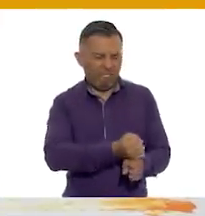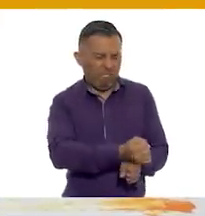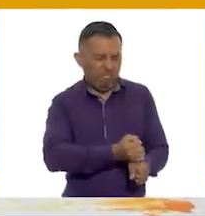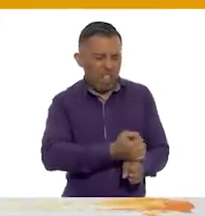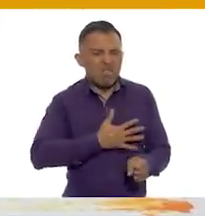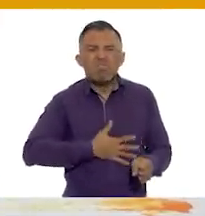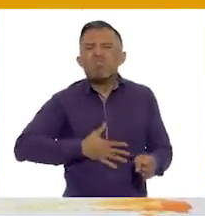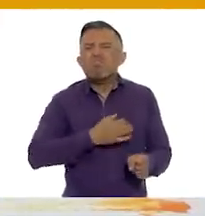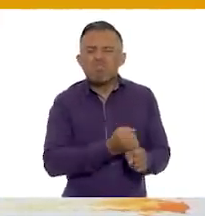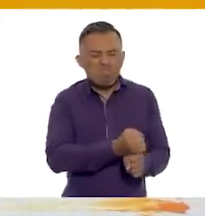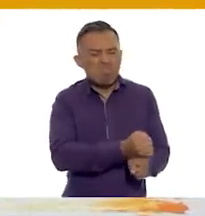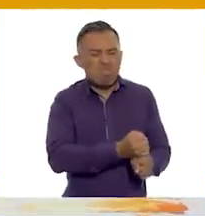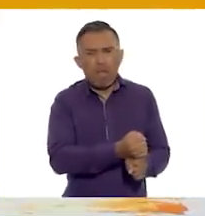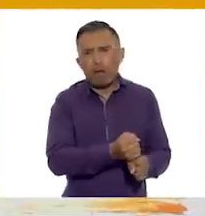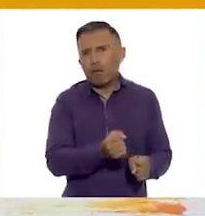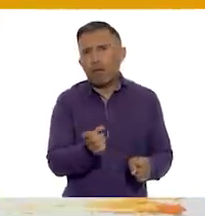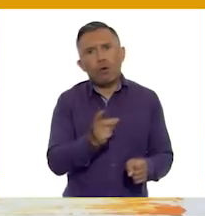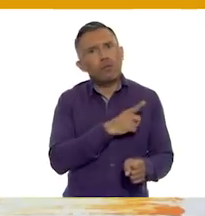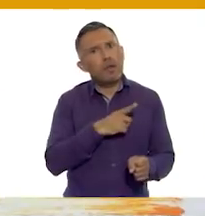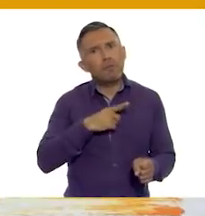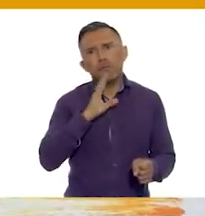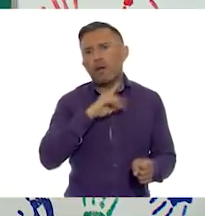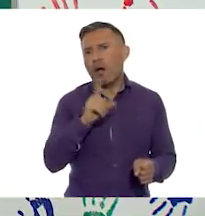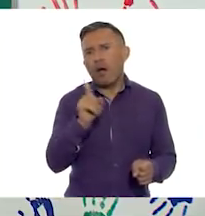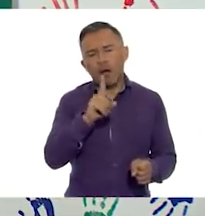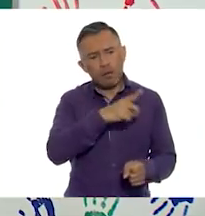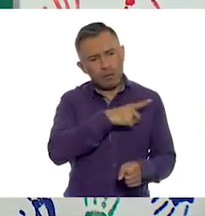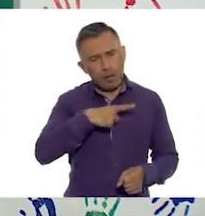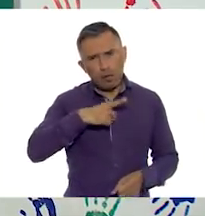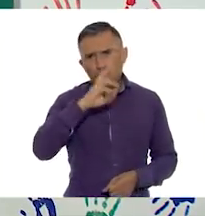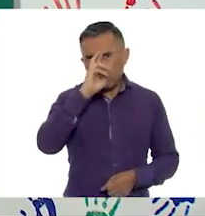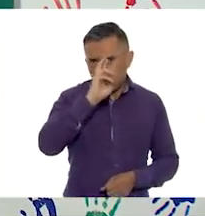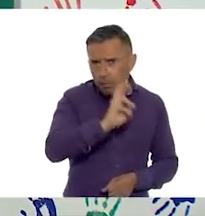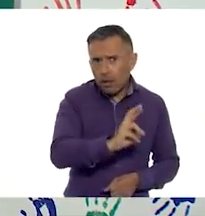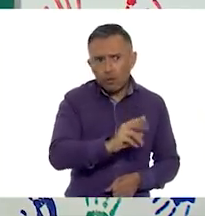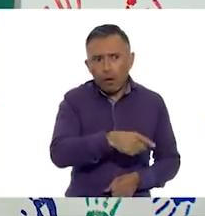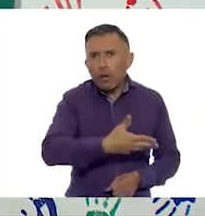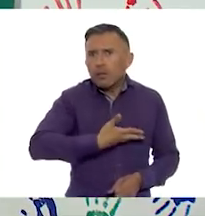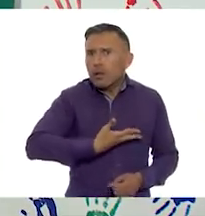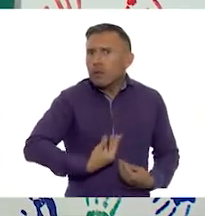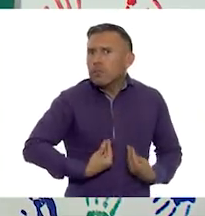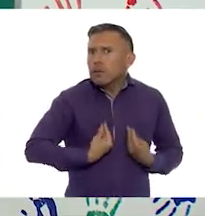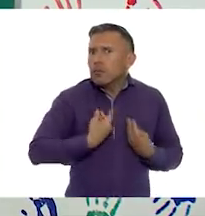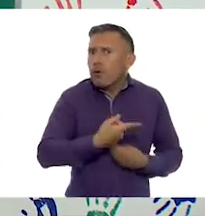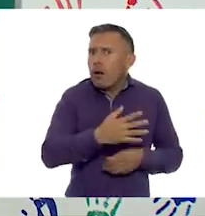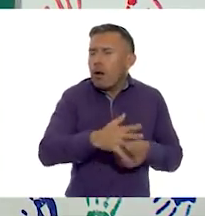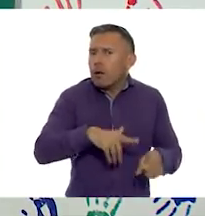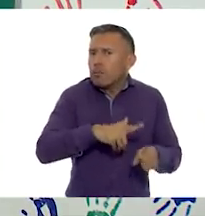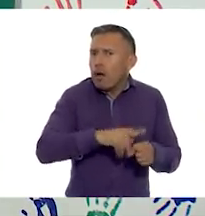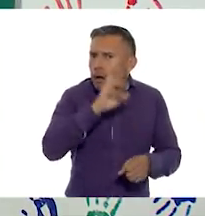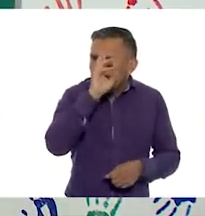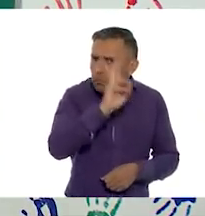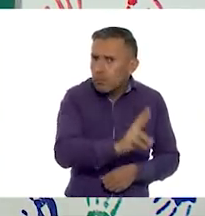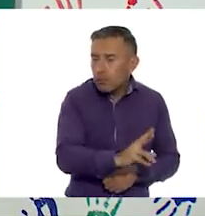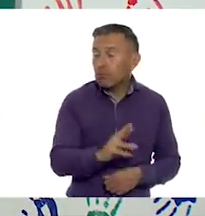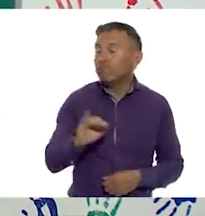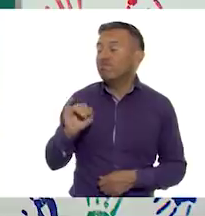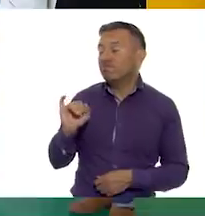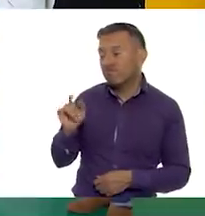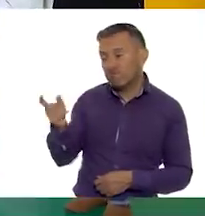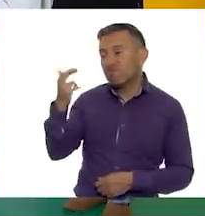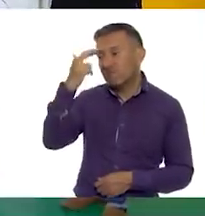debe respetarlo. ¡Es un ser vivo! Exacto. Tienes mucha razón, Gloria. Se trata de una situación